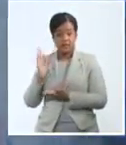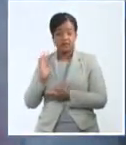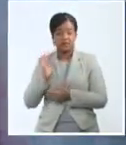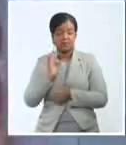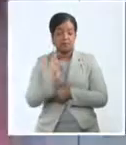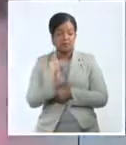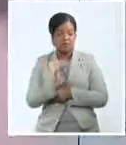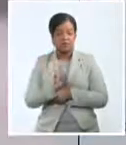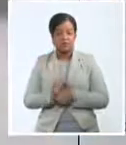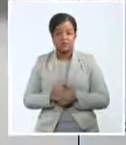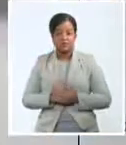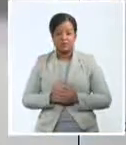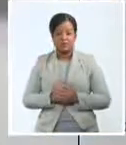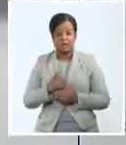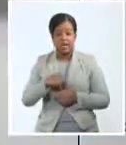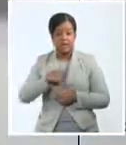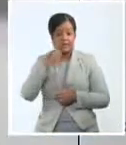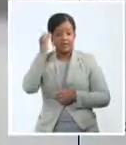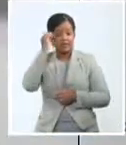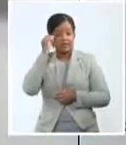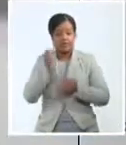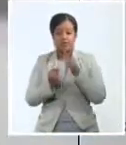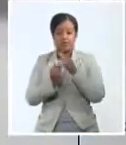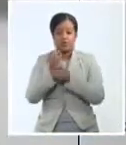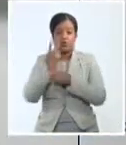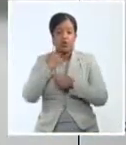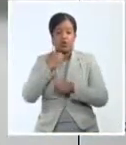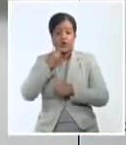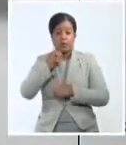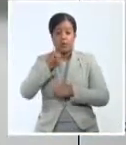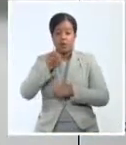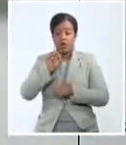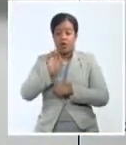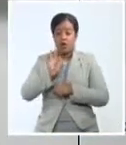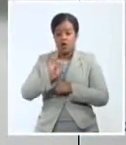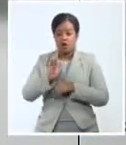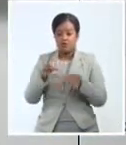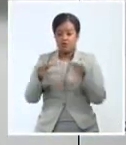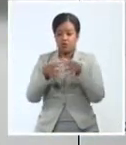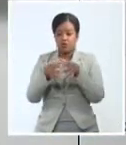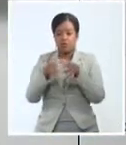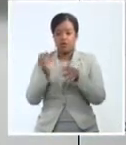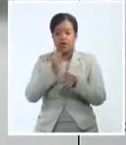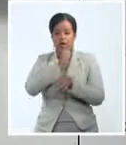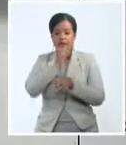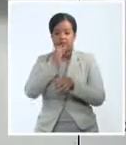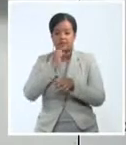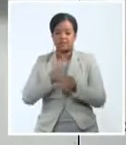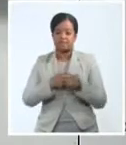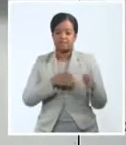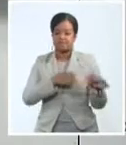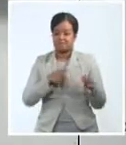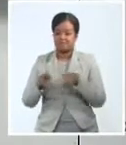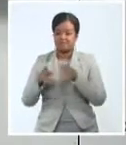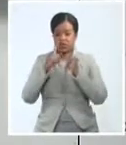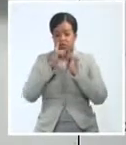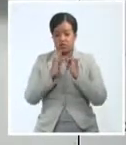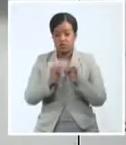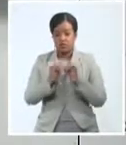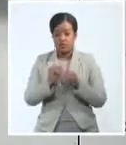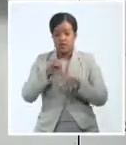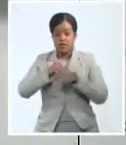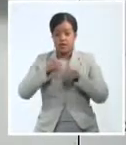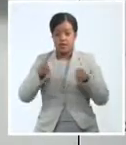discípulo del artista y fundó en 2008 la Academia de Canto que lleva su nombre. Continuamos con otras noticias y como parte del